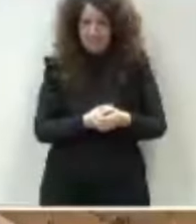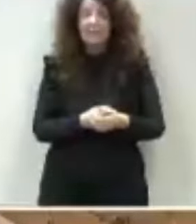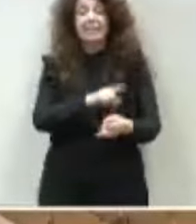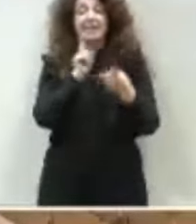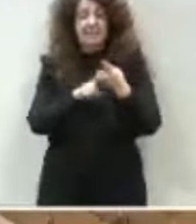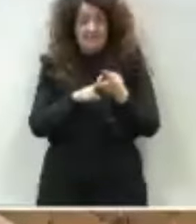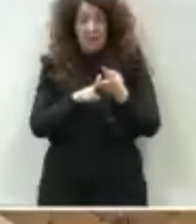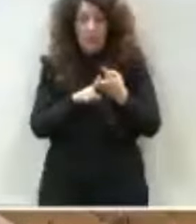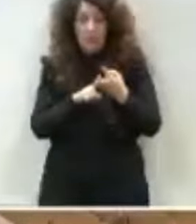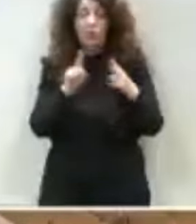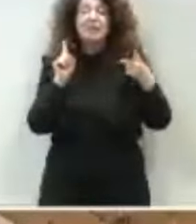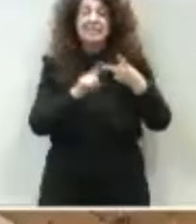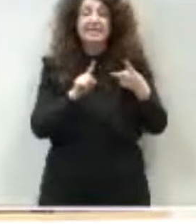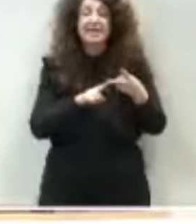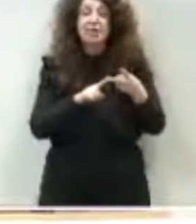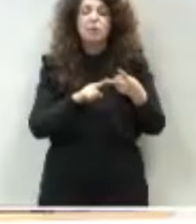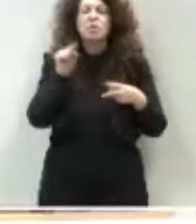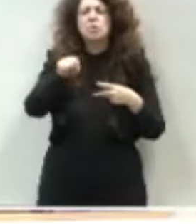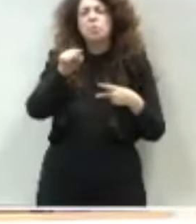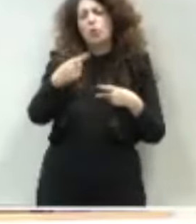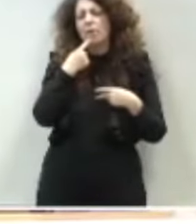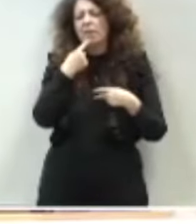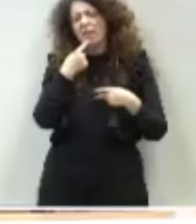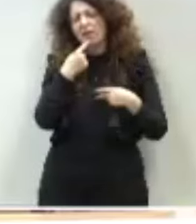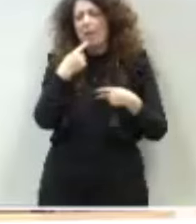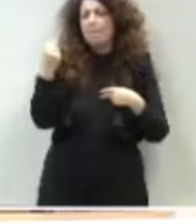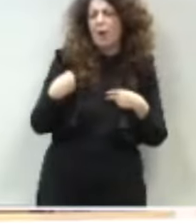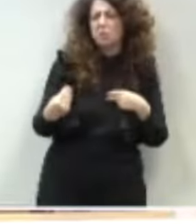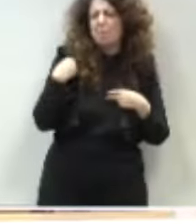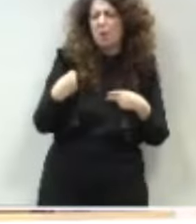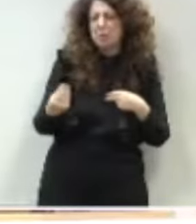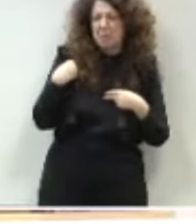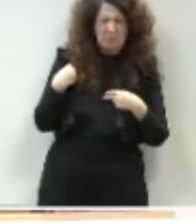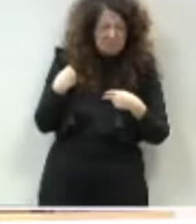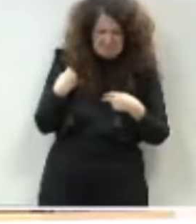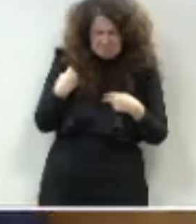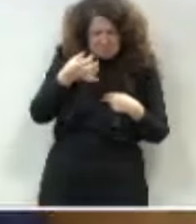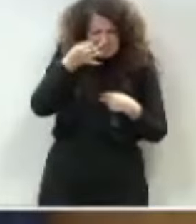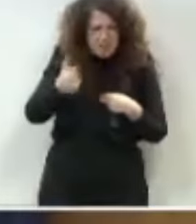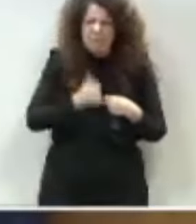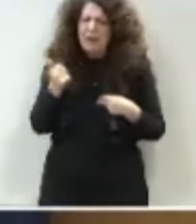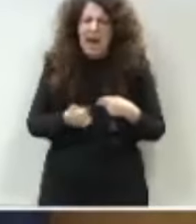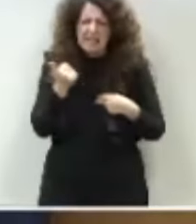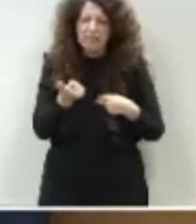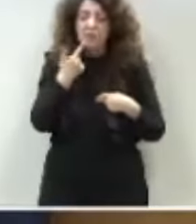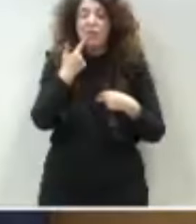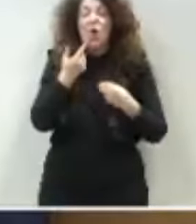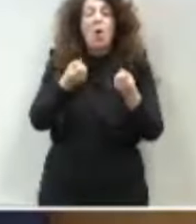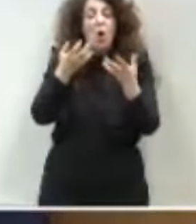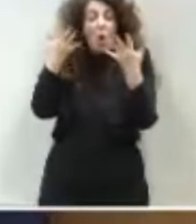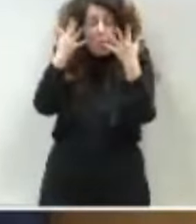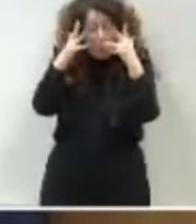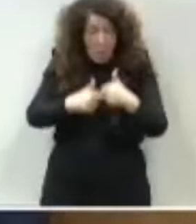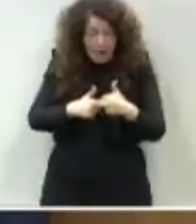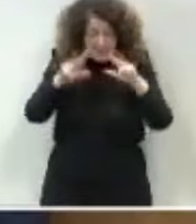Ramos, en segundo lugar, hace usted un montón de preguntas absolutamente falsas. El informe de la Audiencia de Cuentas se elevó